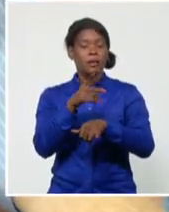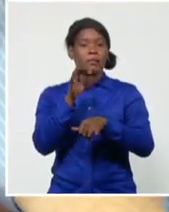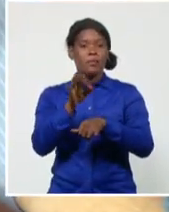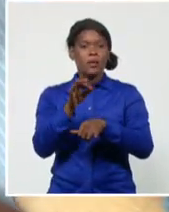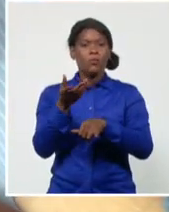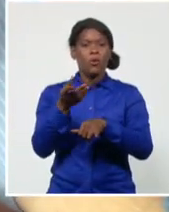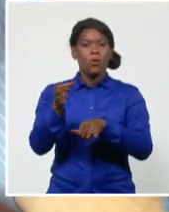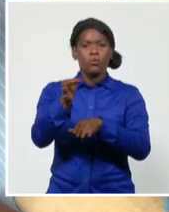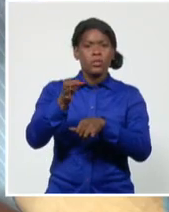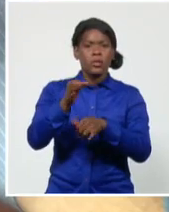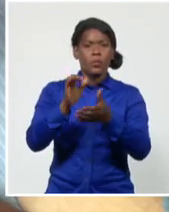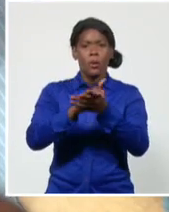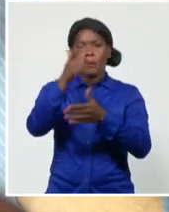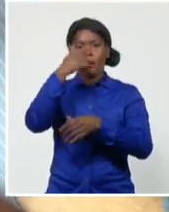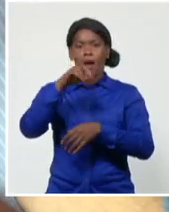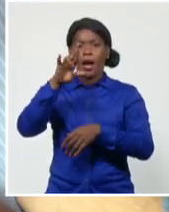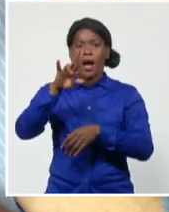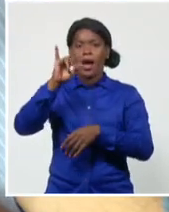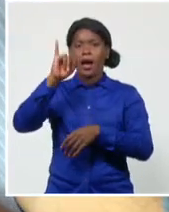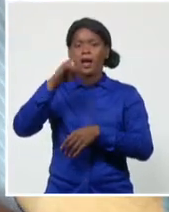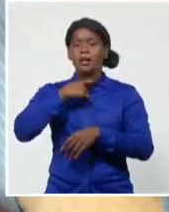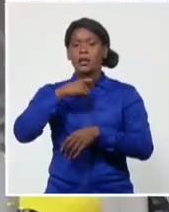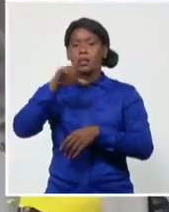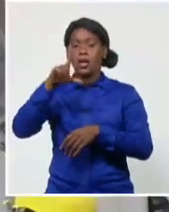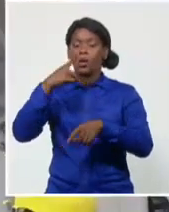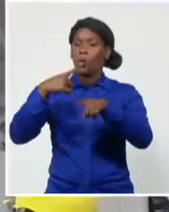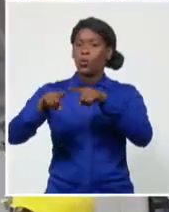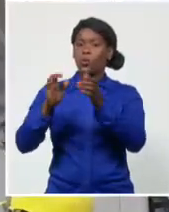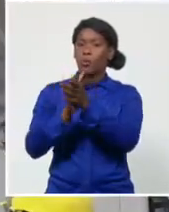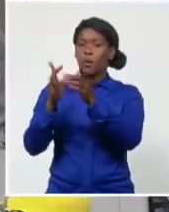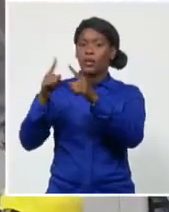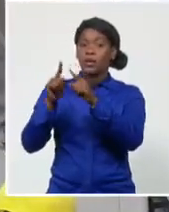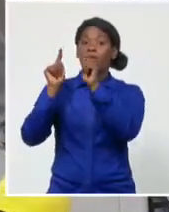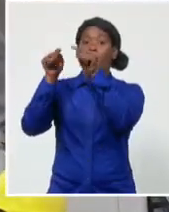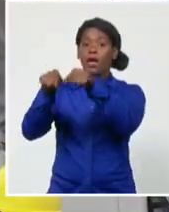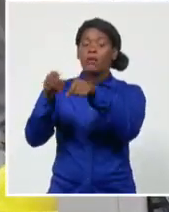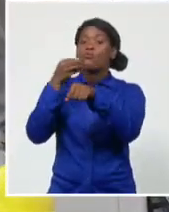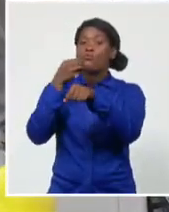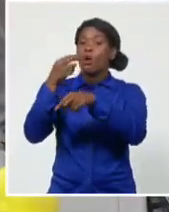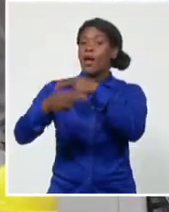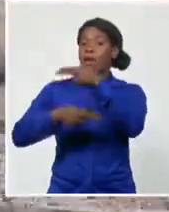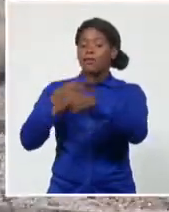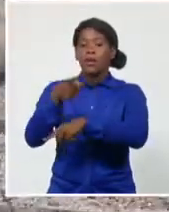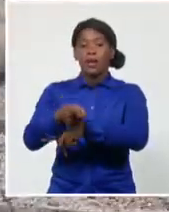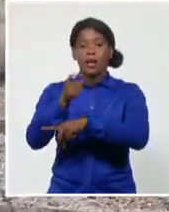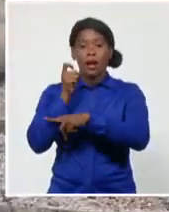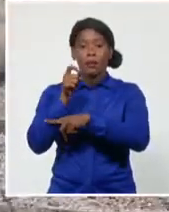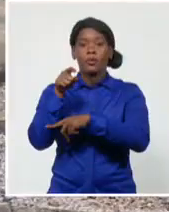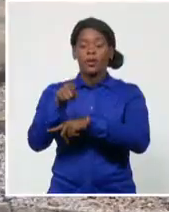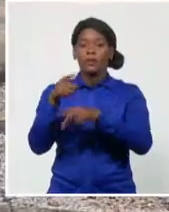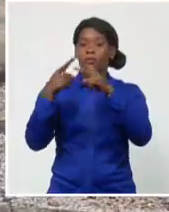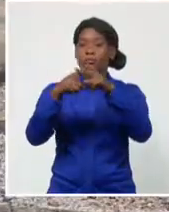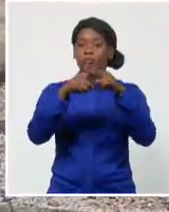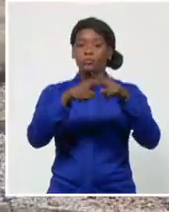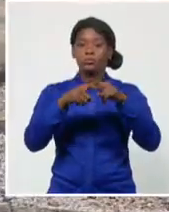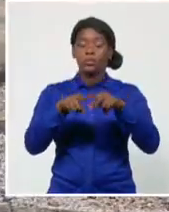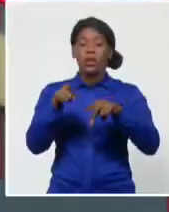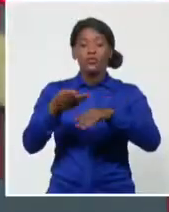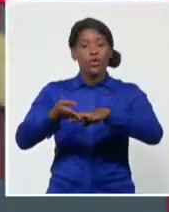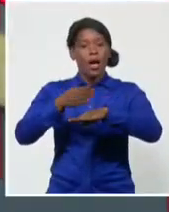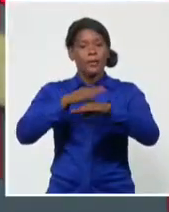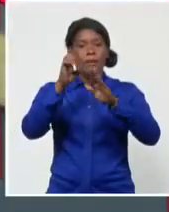en Matanza y en Gerona se puedan hacer. Alerta temprana, medidas y acciones en